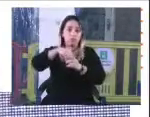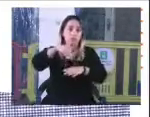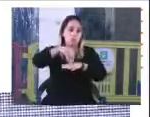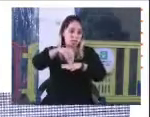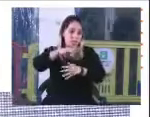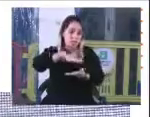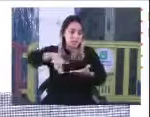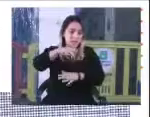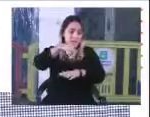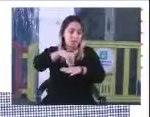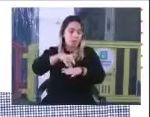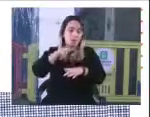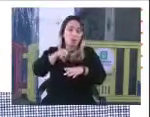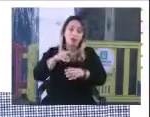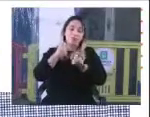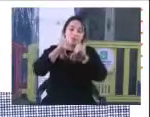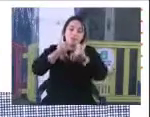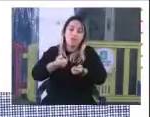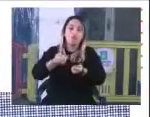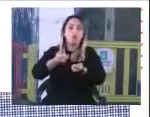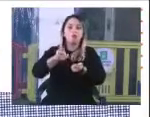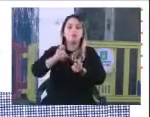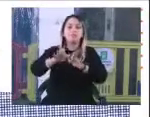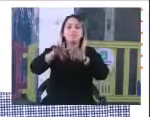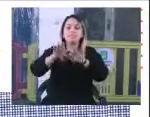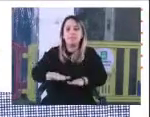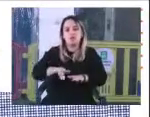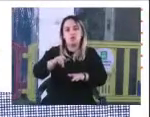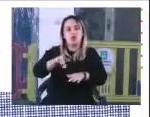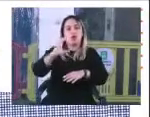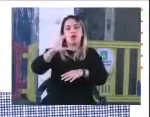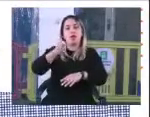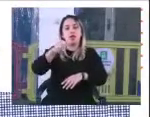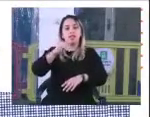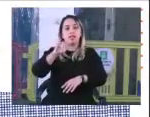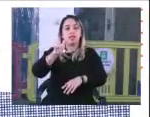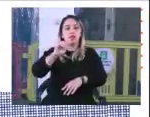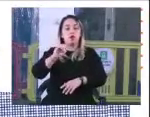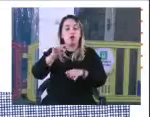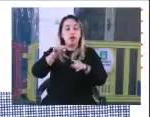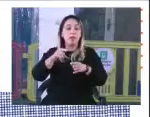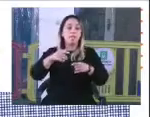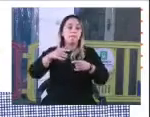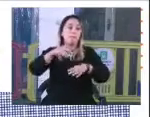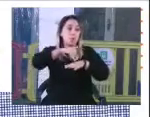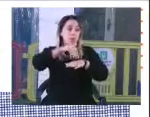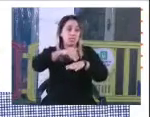fue nombrada sitio de Cabildo, y el municipio, como la alcaldesa,